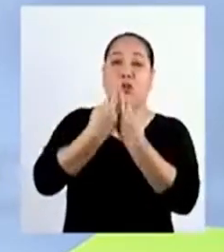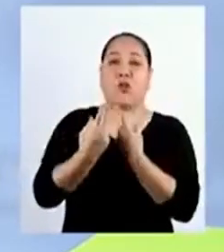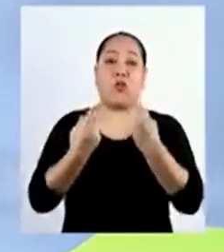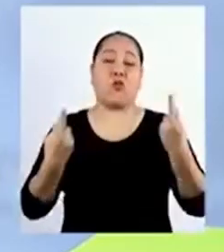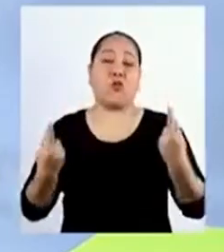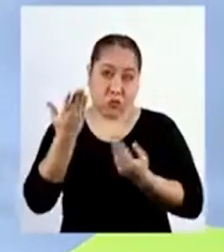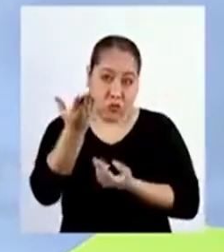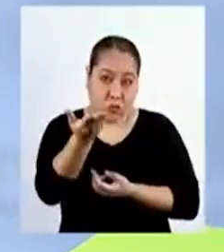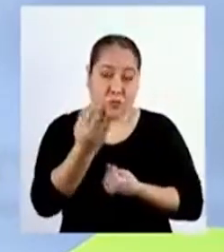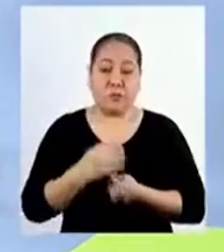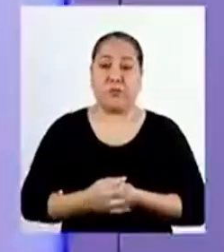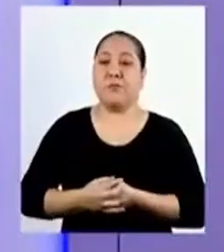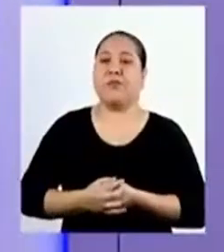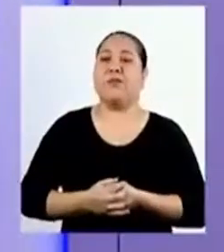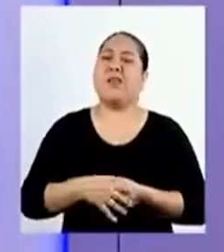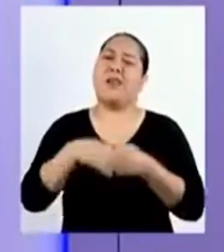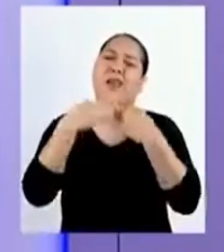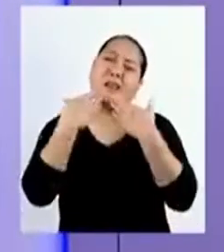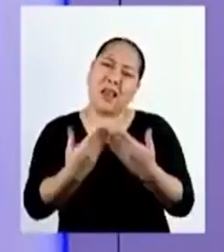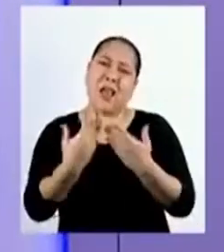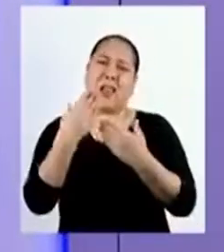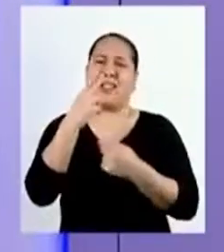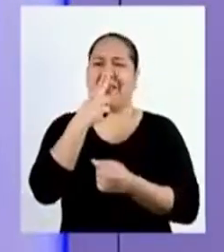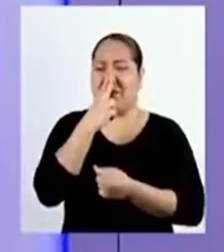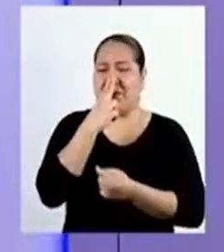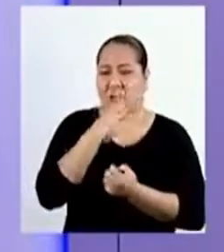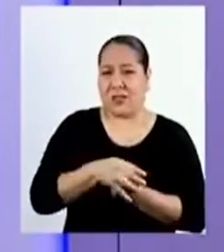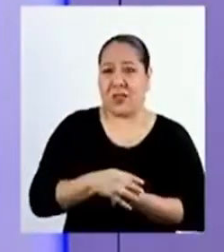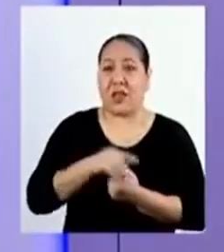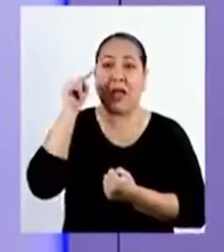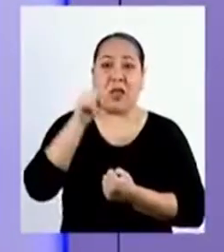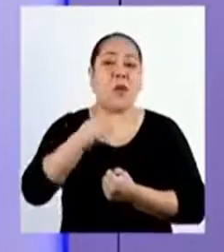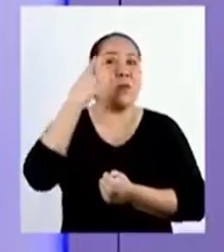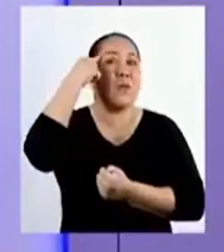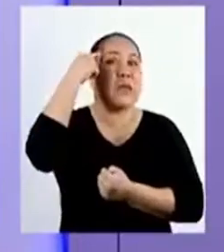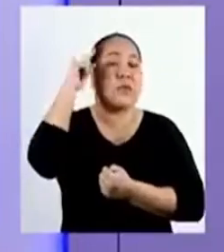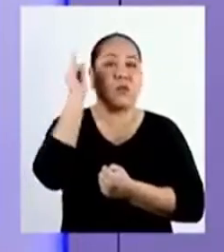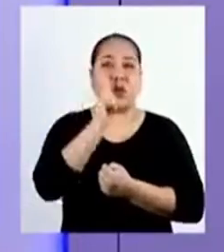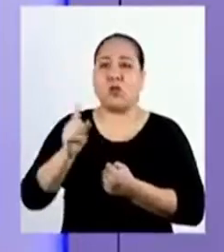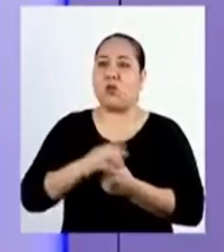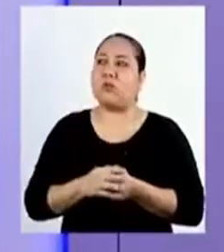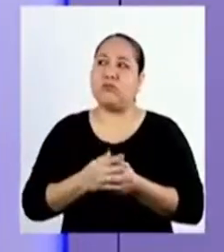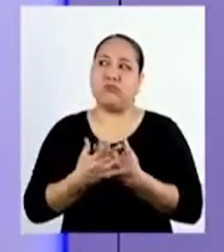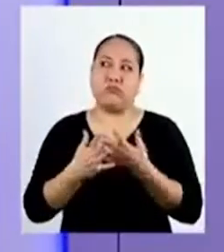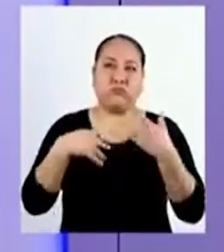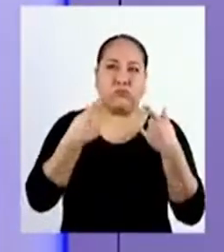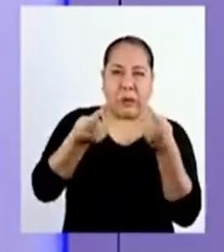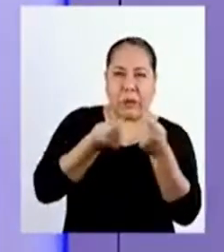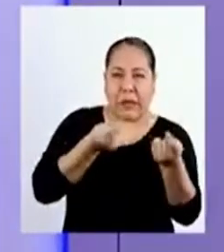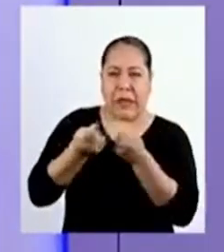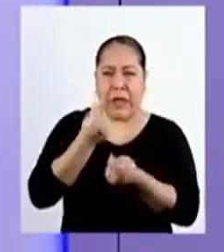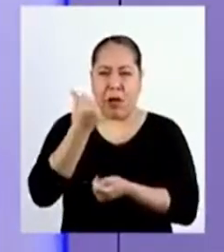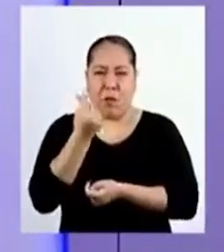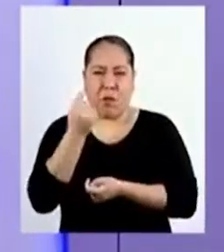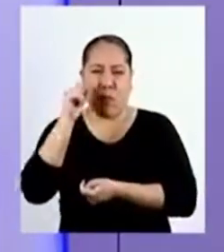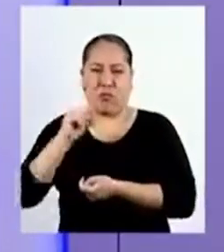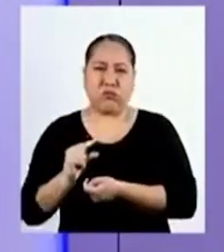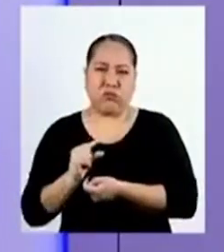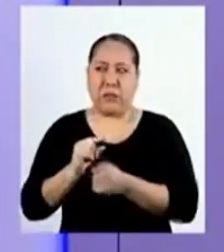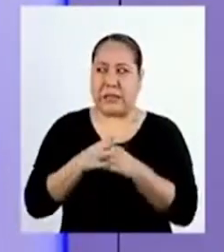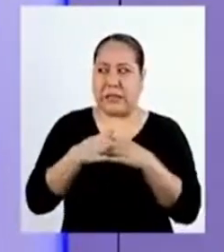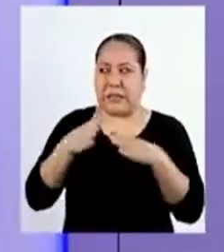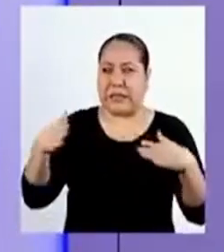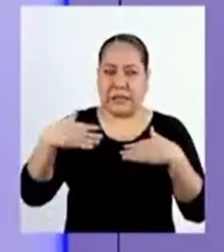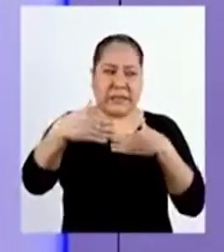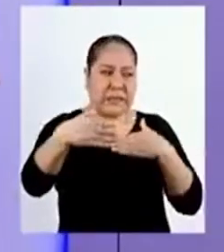recursos que tenemos. Gracias, Tocino. Es que creo que no pude manejar bien el costo de tener un